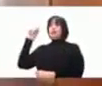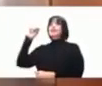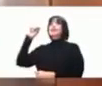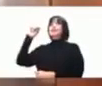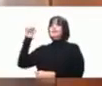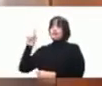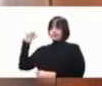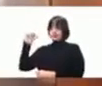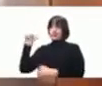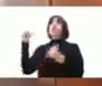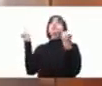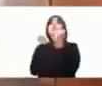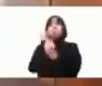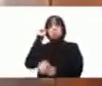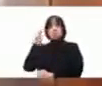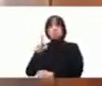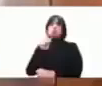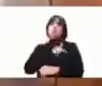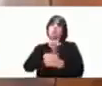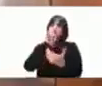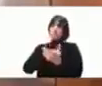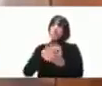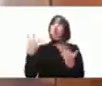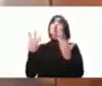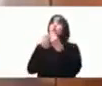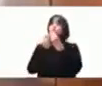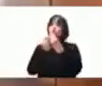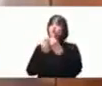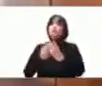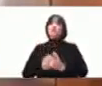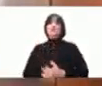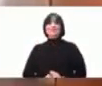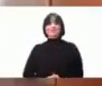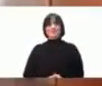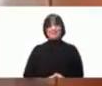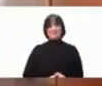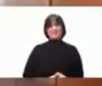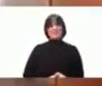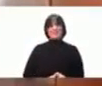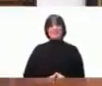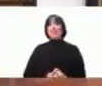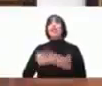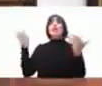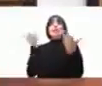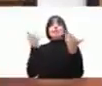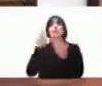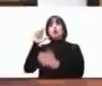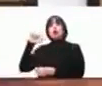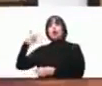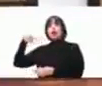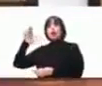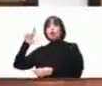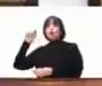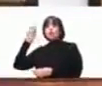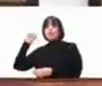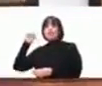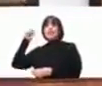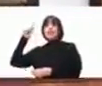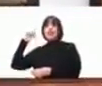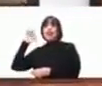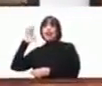Feraza, Feraza también estuvo ahí, mi esposo con él en su estudio. Hizo Agustín Lara,